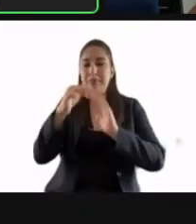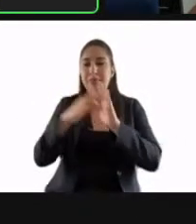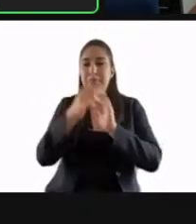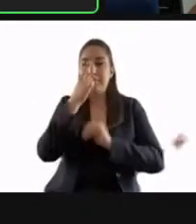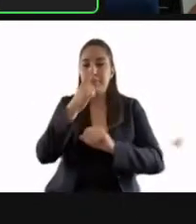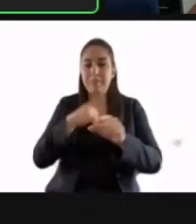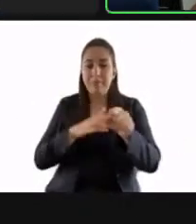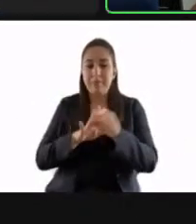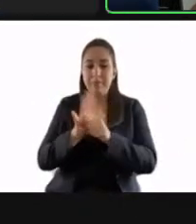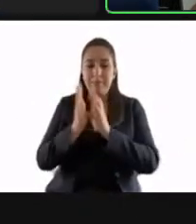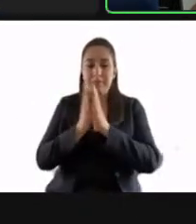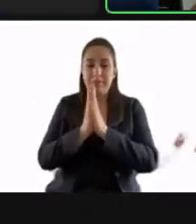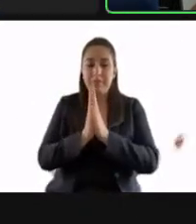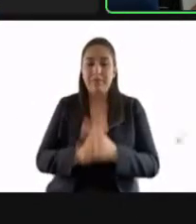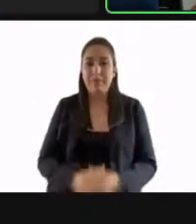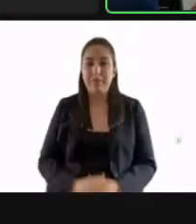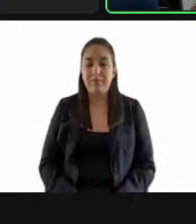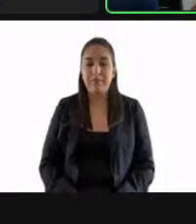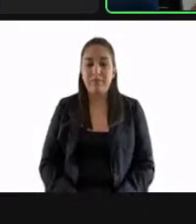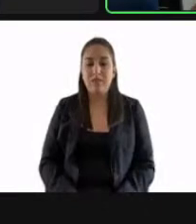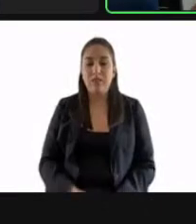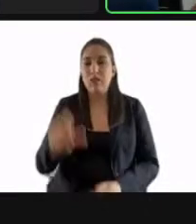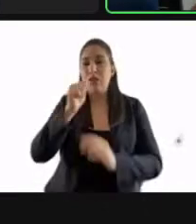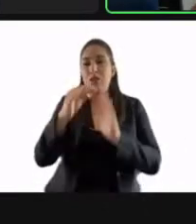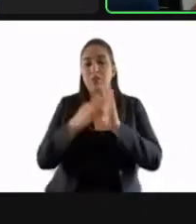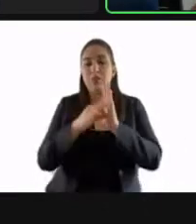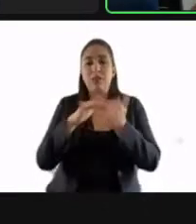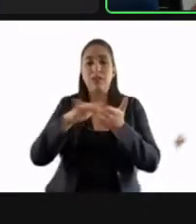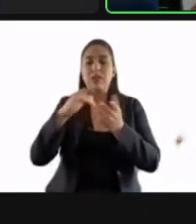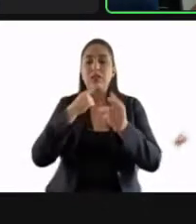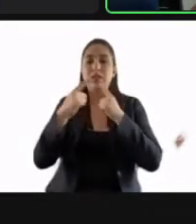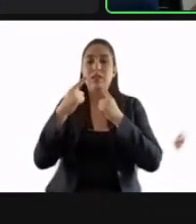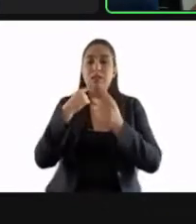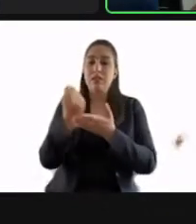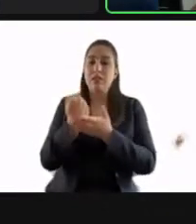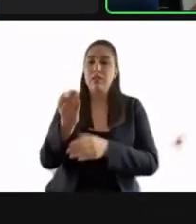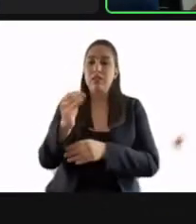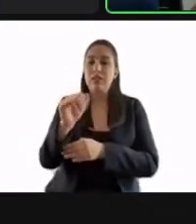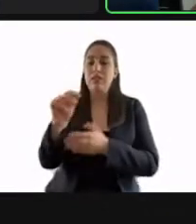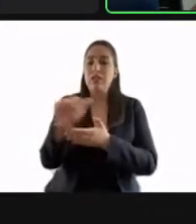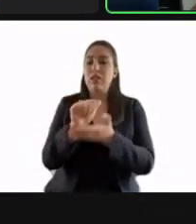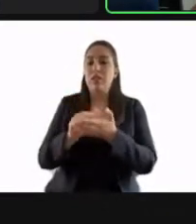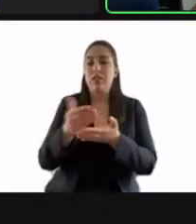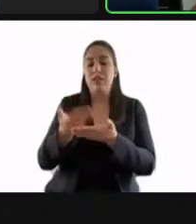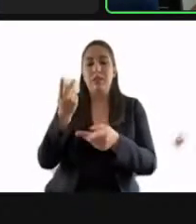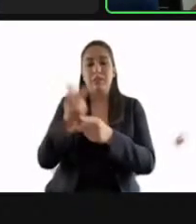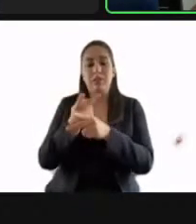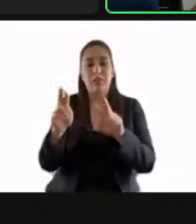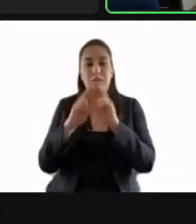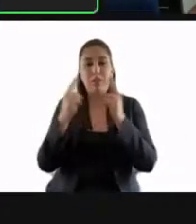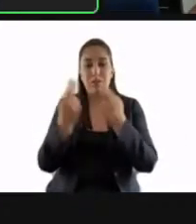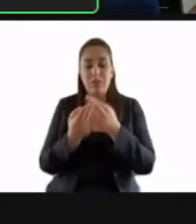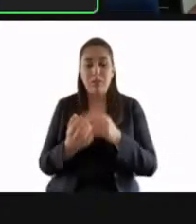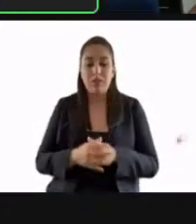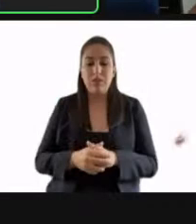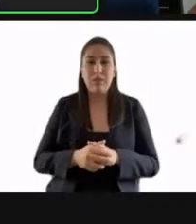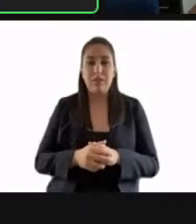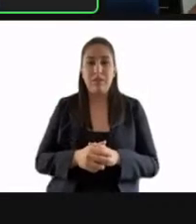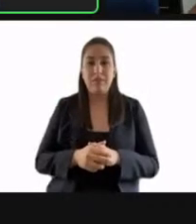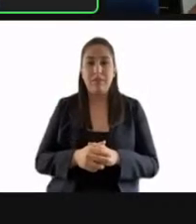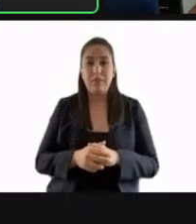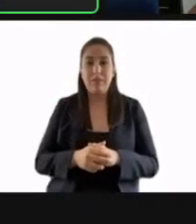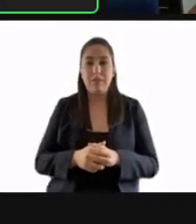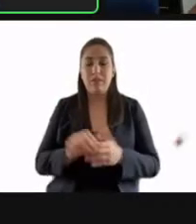del día. El siguiente punto es la lectura, discusión y en su caso aprobación del acta de la sesión anterior. Todo vez que el acta